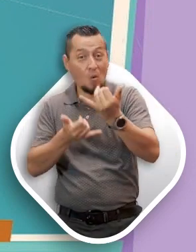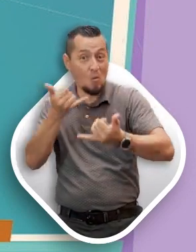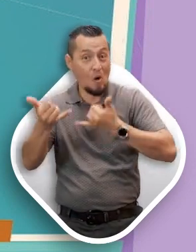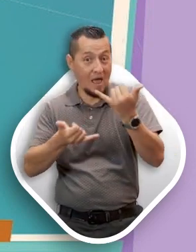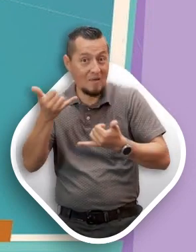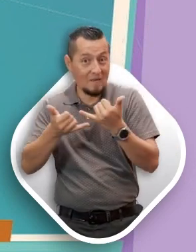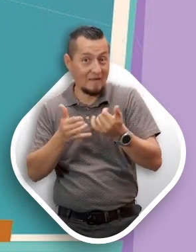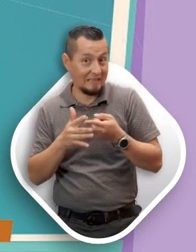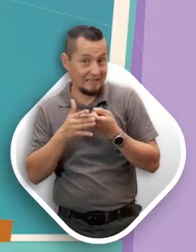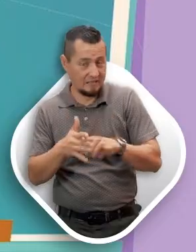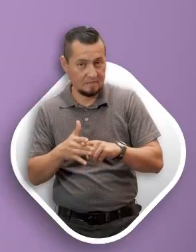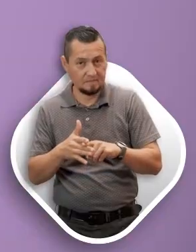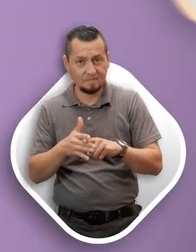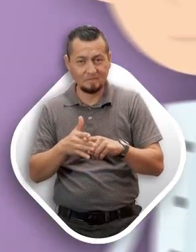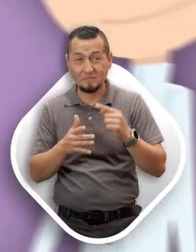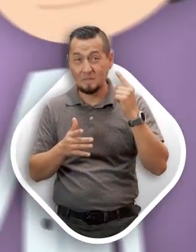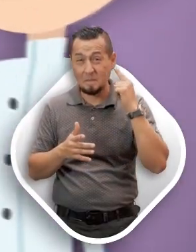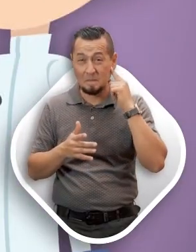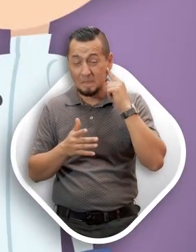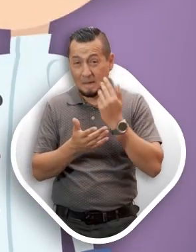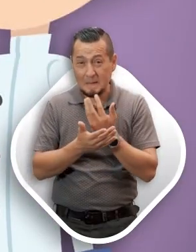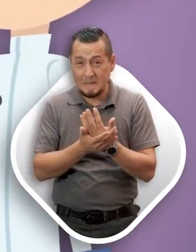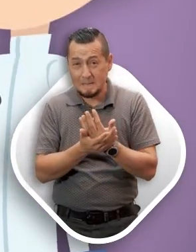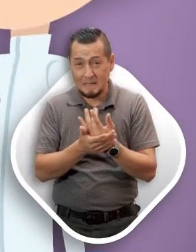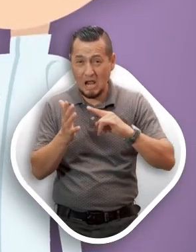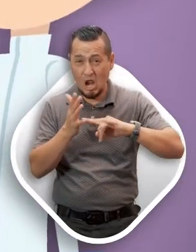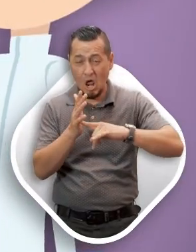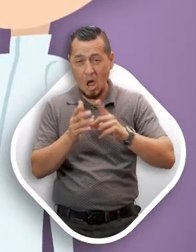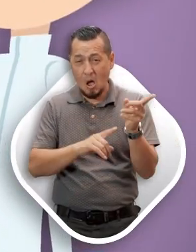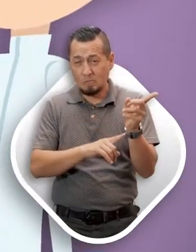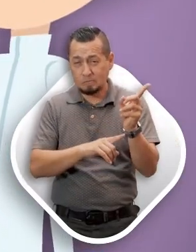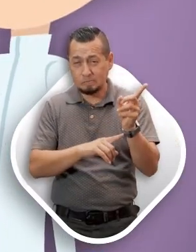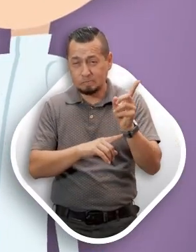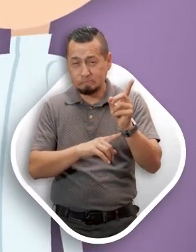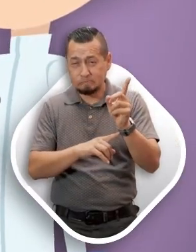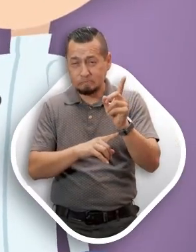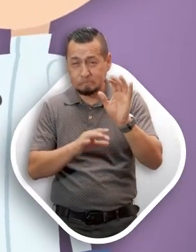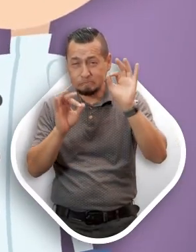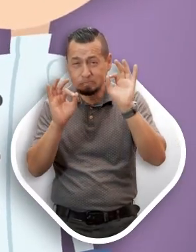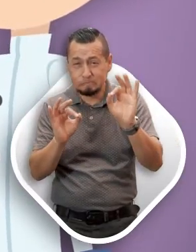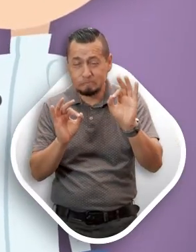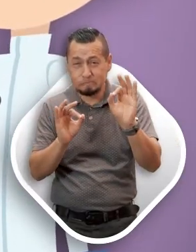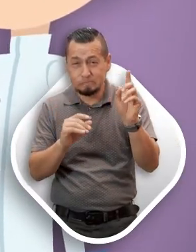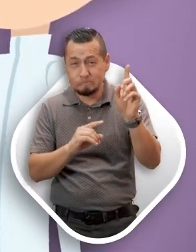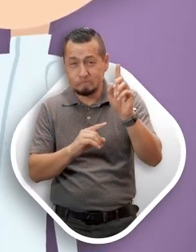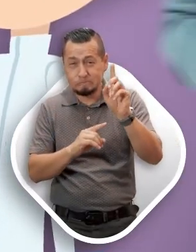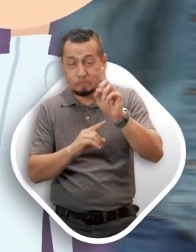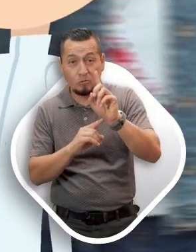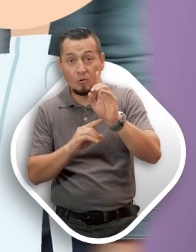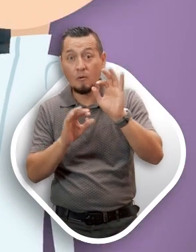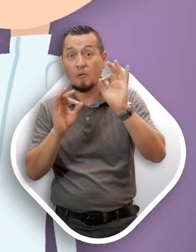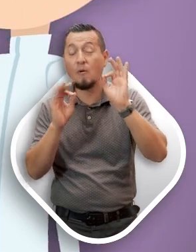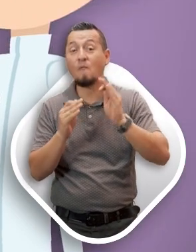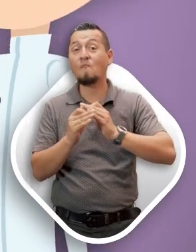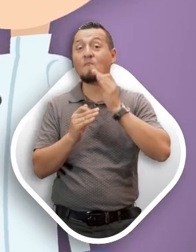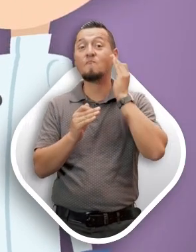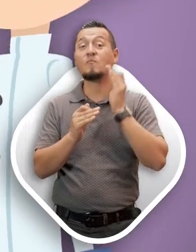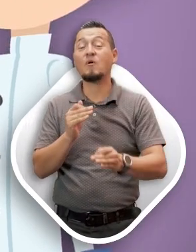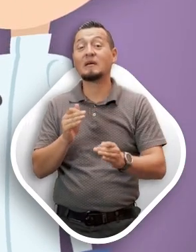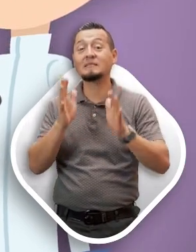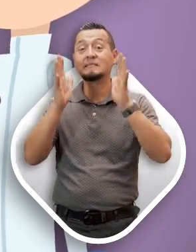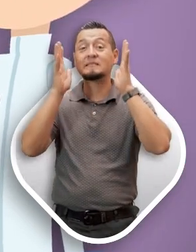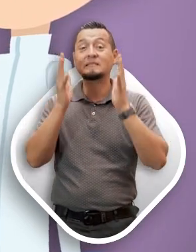recreo había iniciado. Estaban muy emocionados por la convivencia y la visita de sus familiares. Cuando por fin